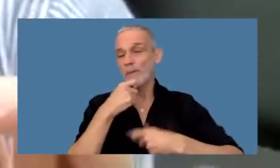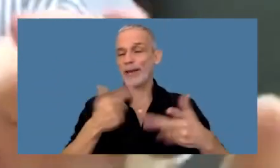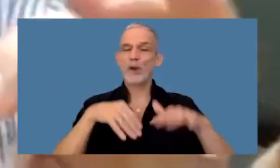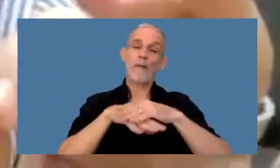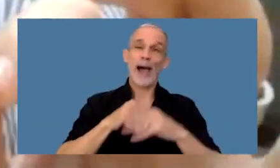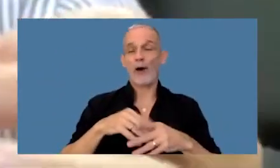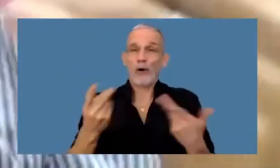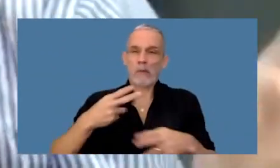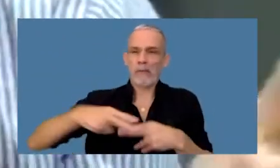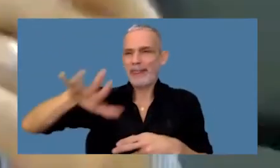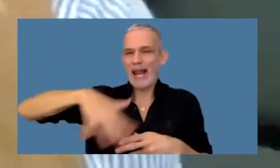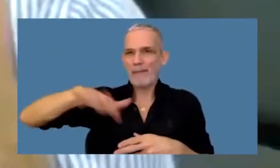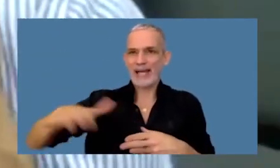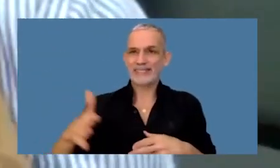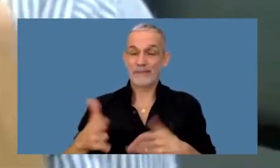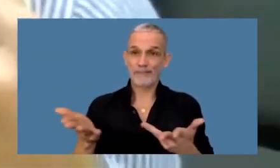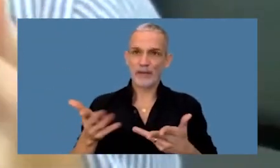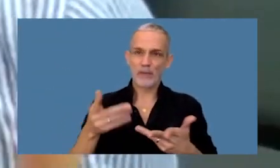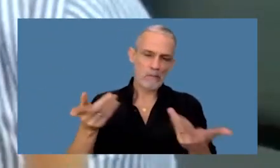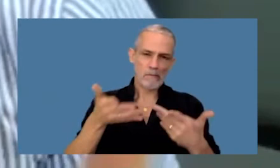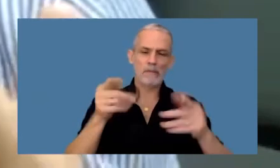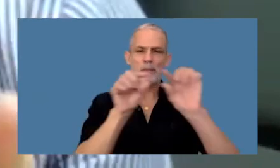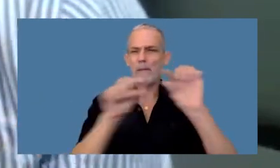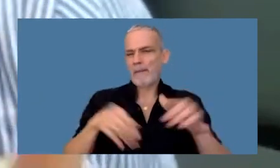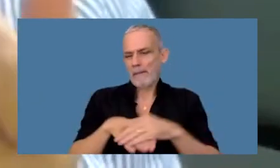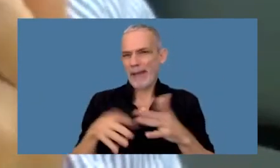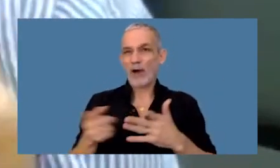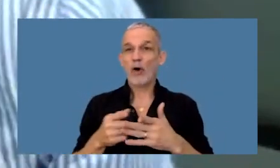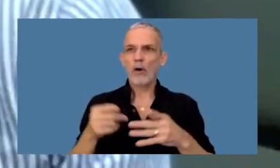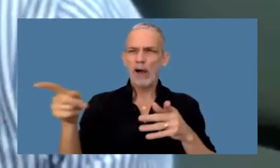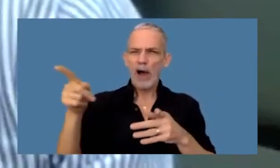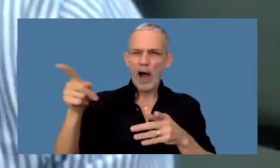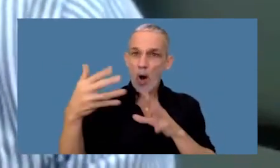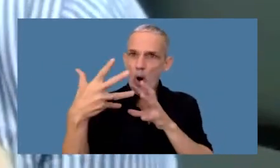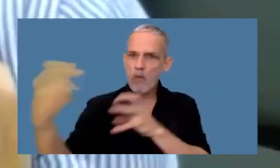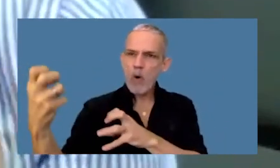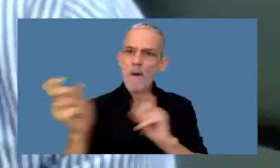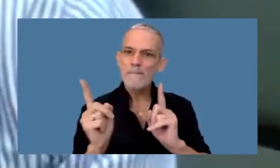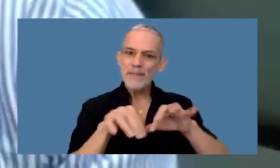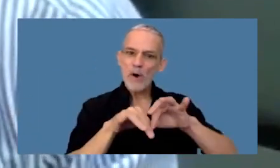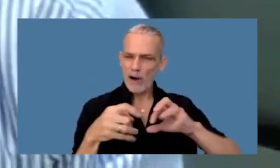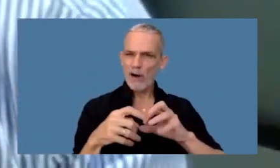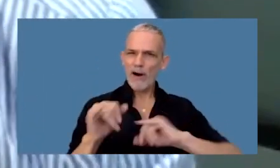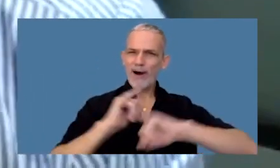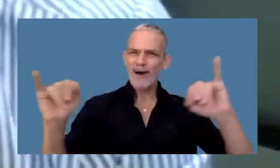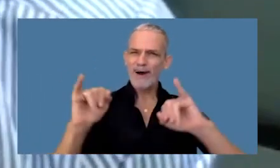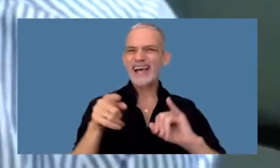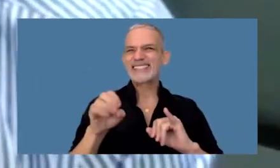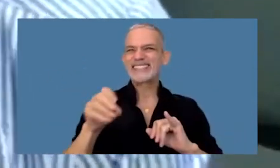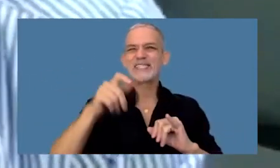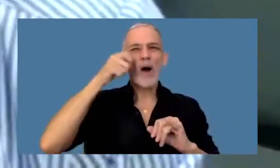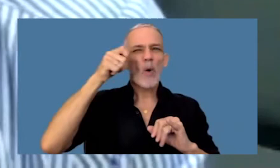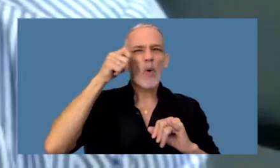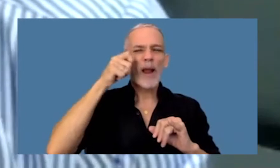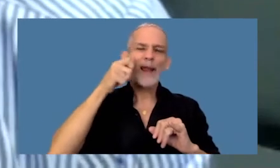banco de la plaza que es el banco con el que operás las bandas interceptan campañas de lo que se llama Google